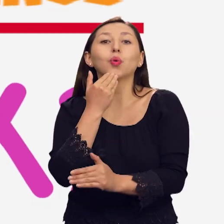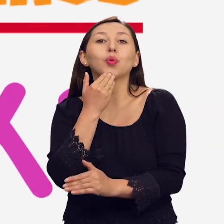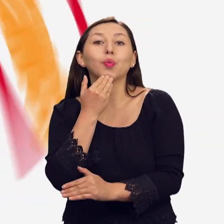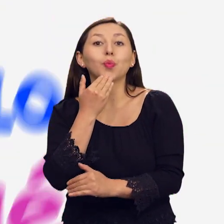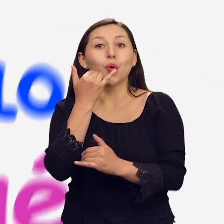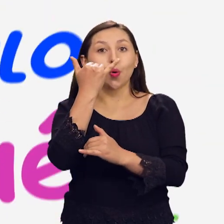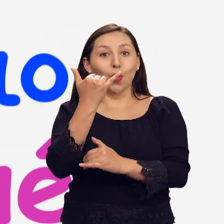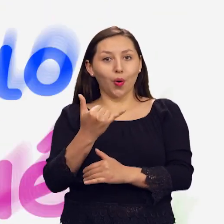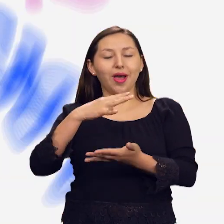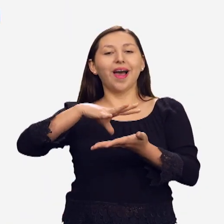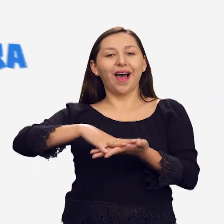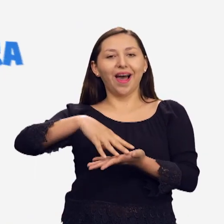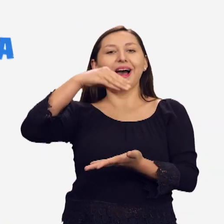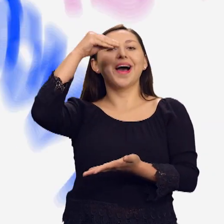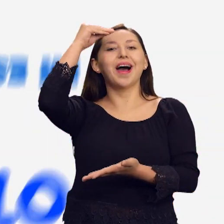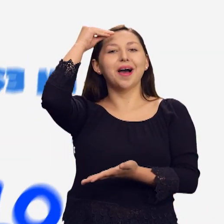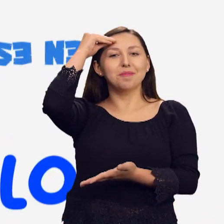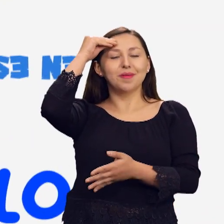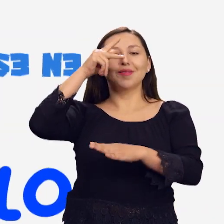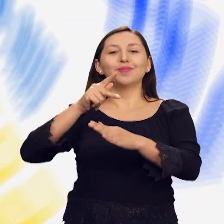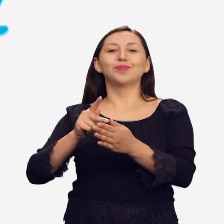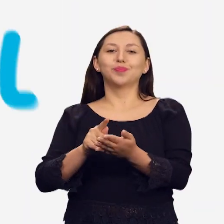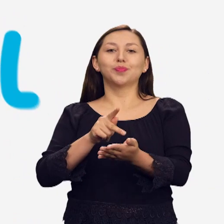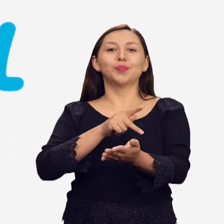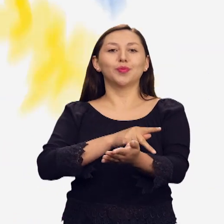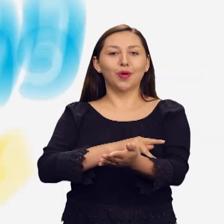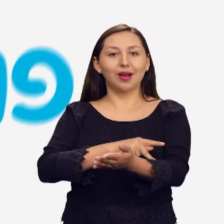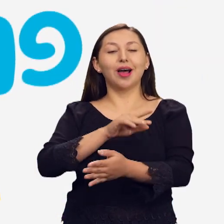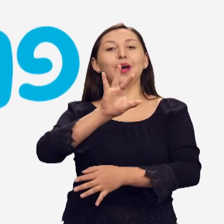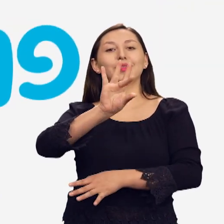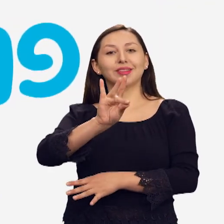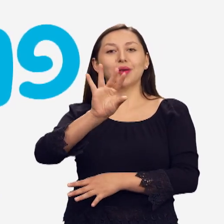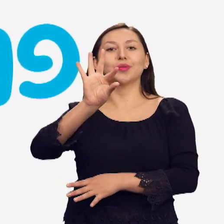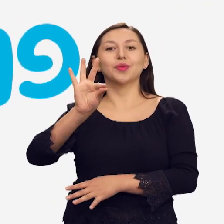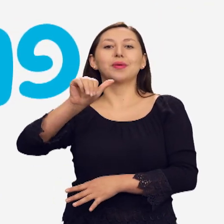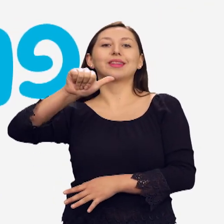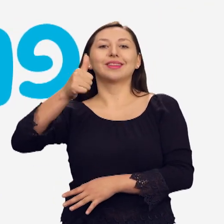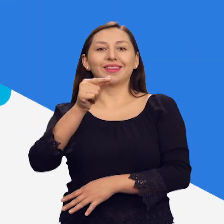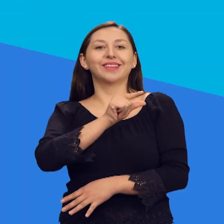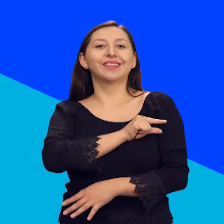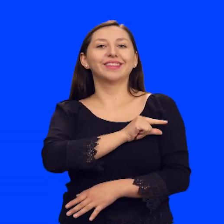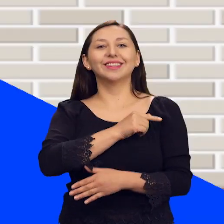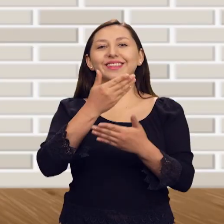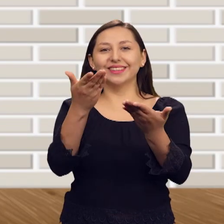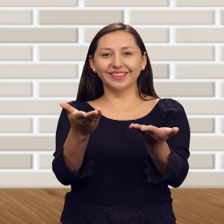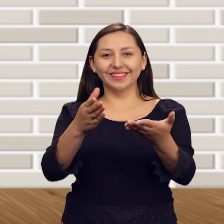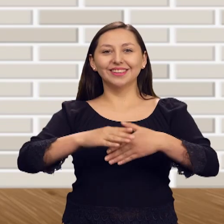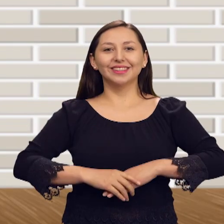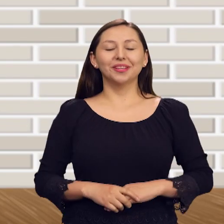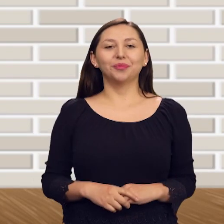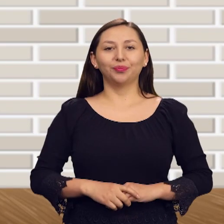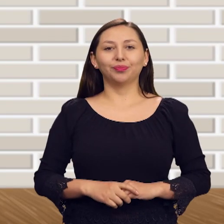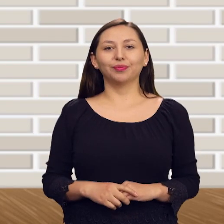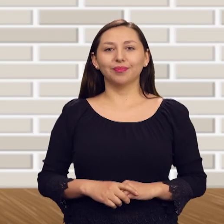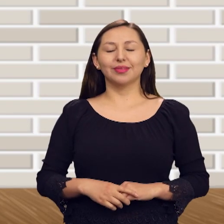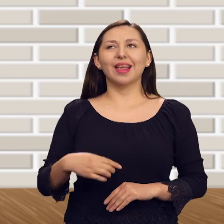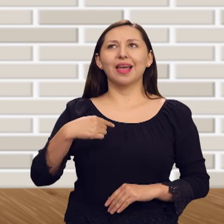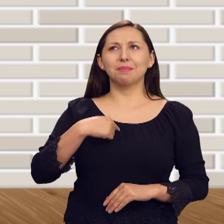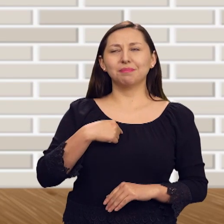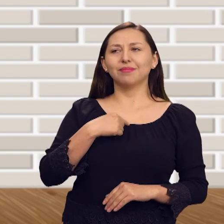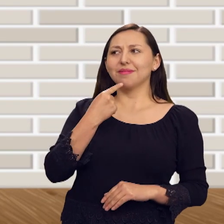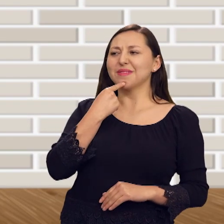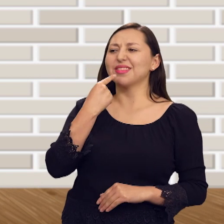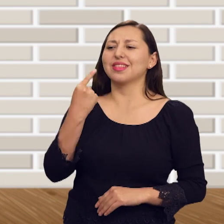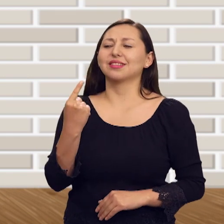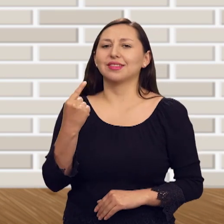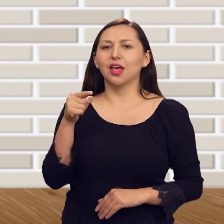Acompáñenos a descubrirlo en este programa para Educación General Básica Superior. Las frases que mencionamos son